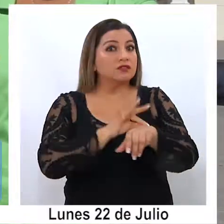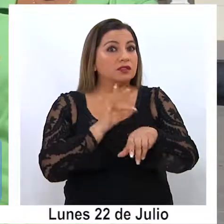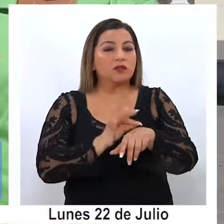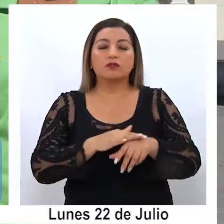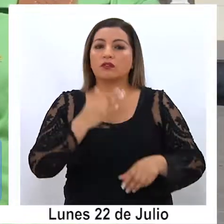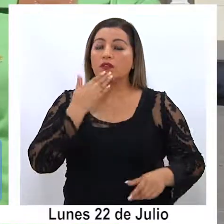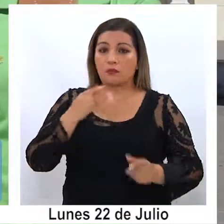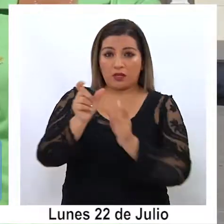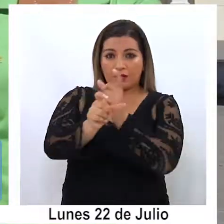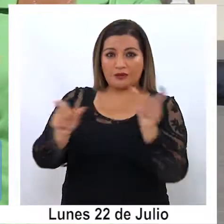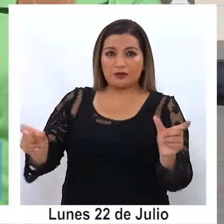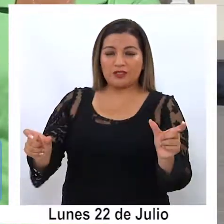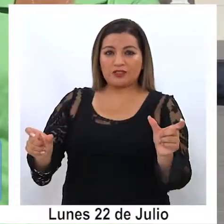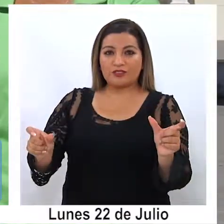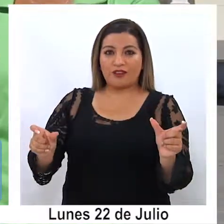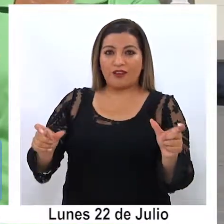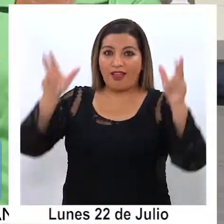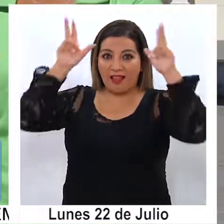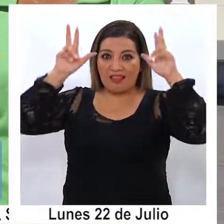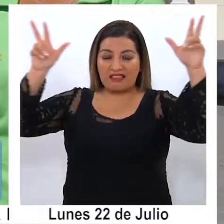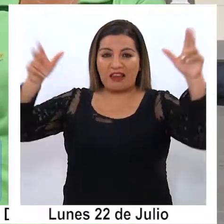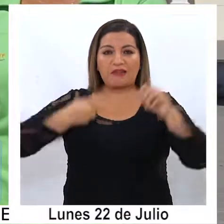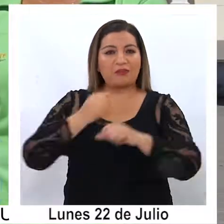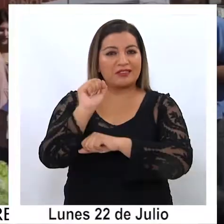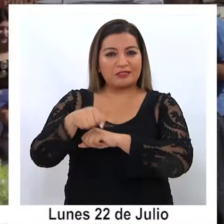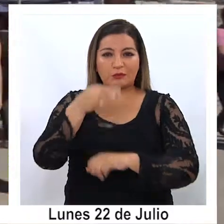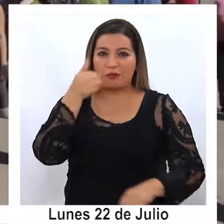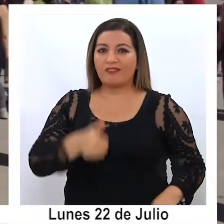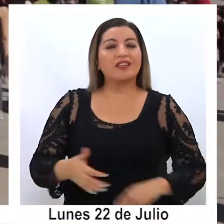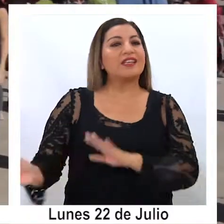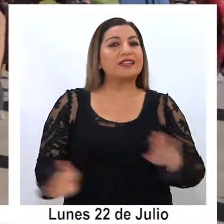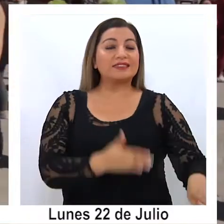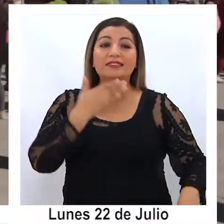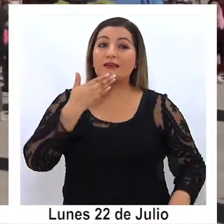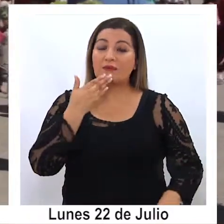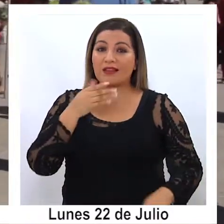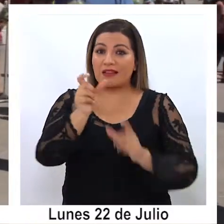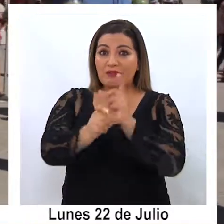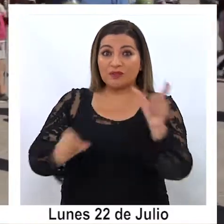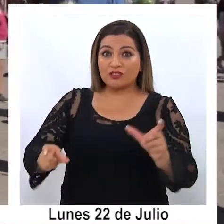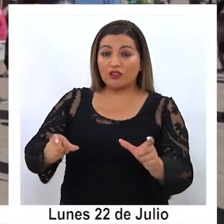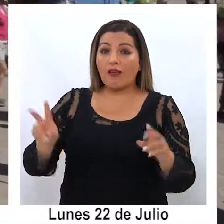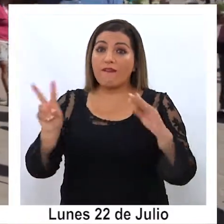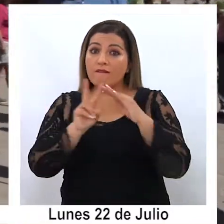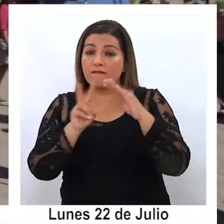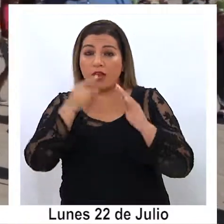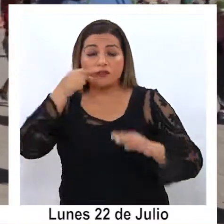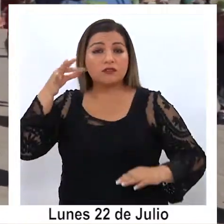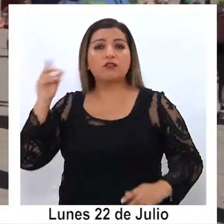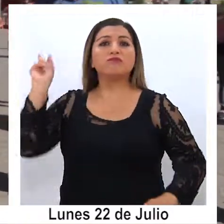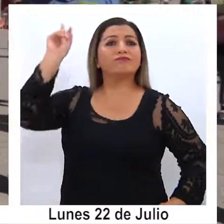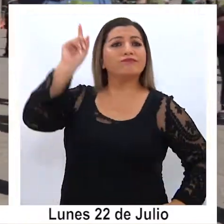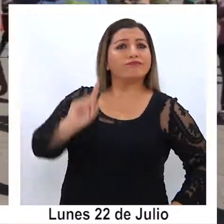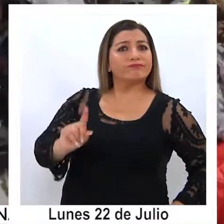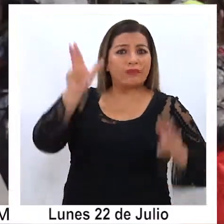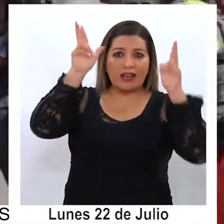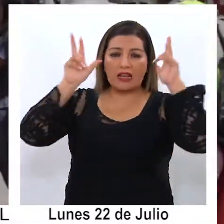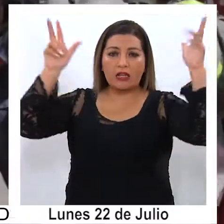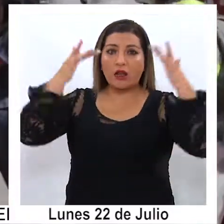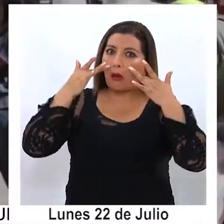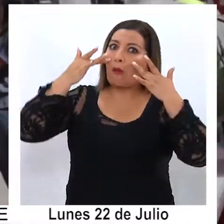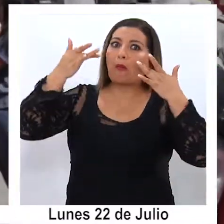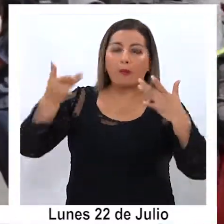y por la recepción que tuvo el poblado de la Tirana. Y así también lo manifestaron los vecinos y visitantes del poblado,